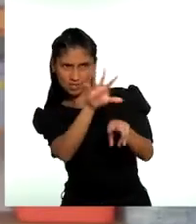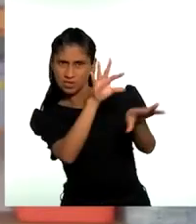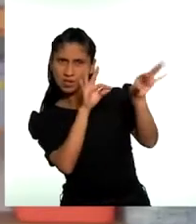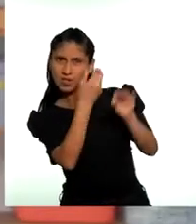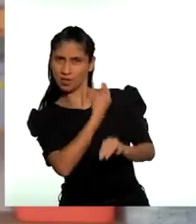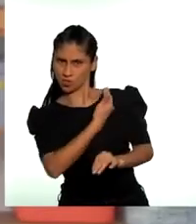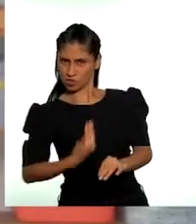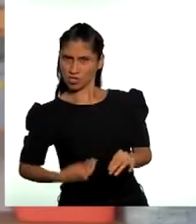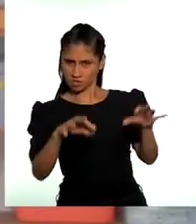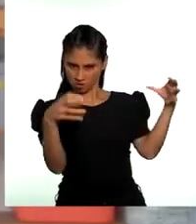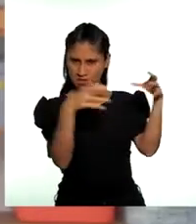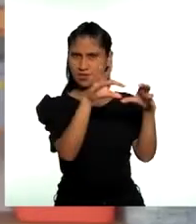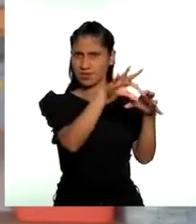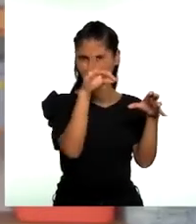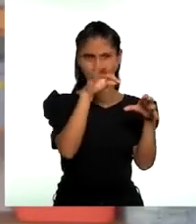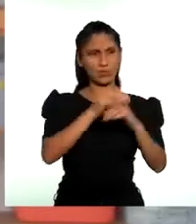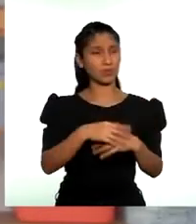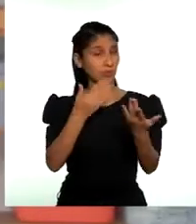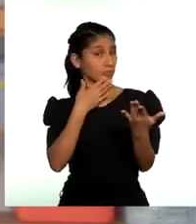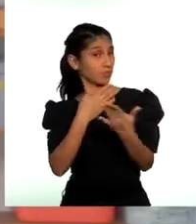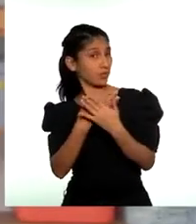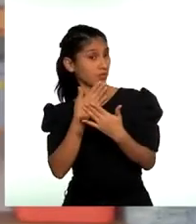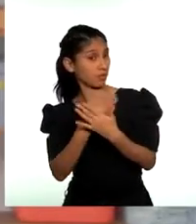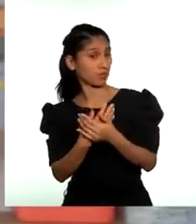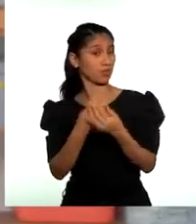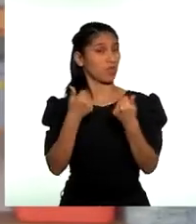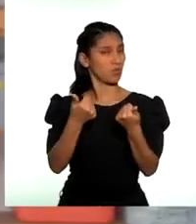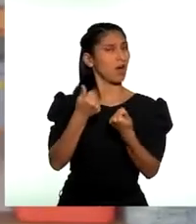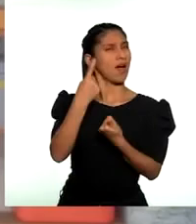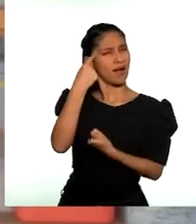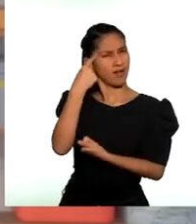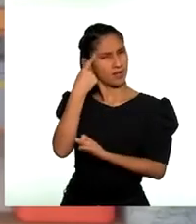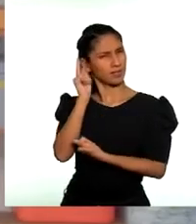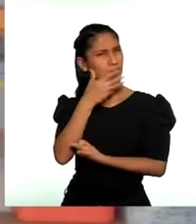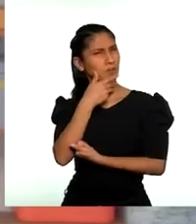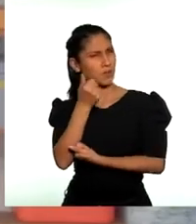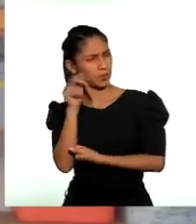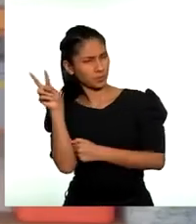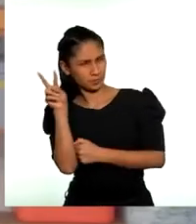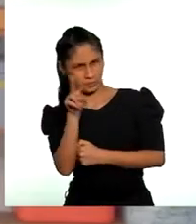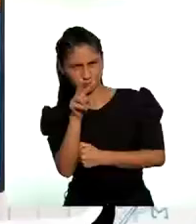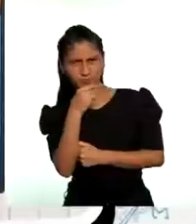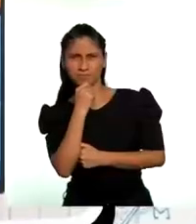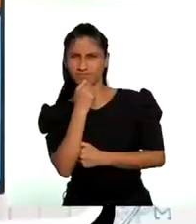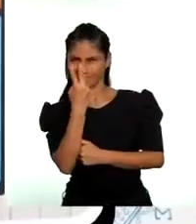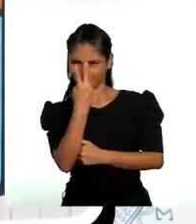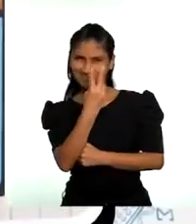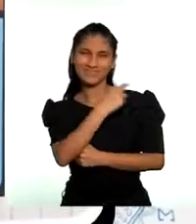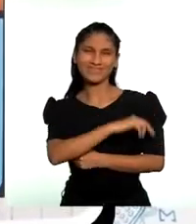¡Muchas gracias! Cada vez tengo una mejor visión del panorama.